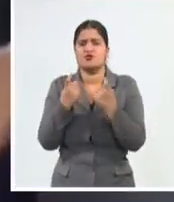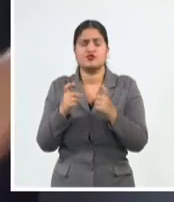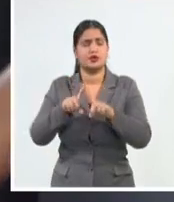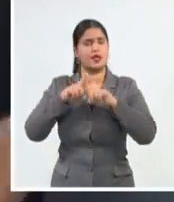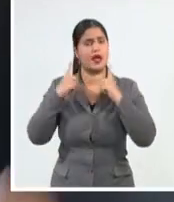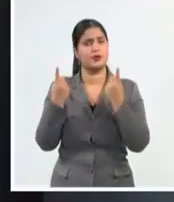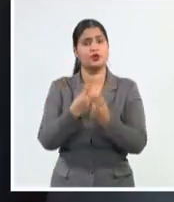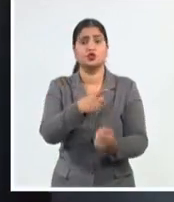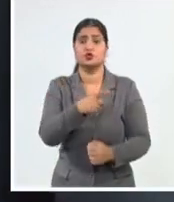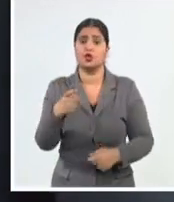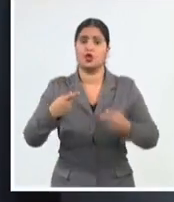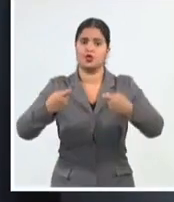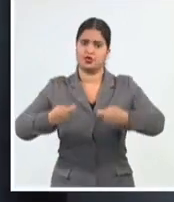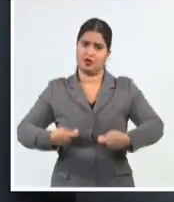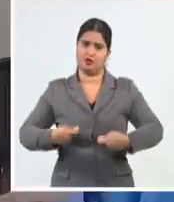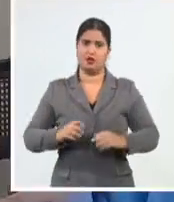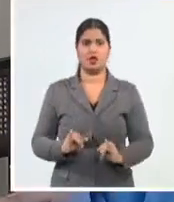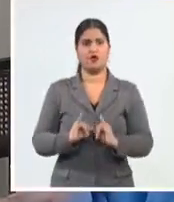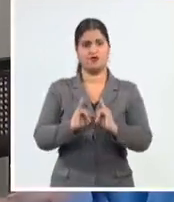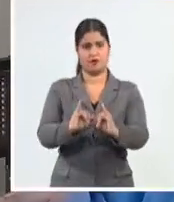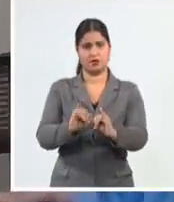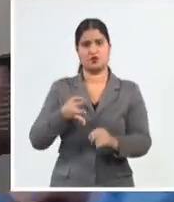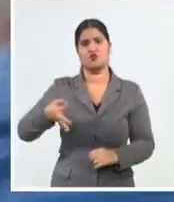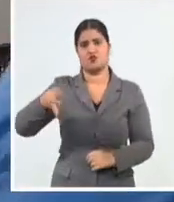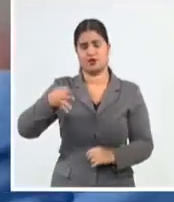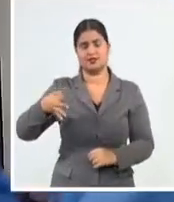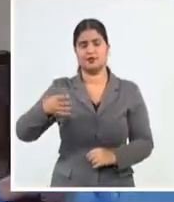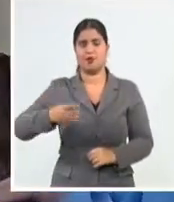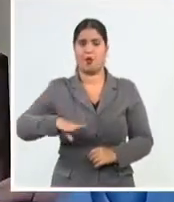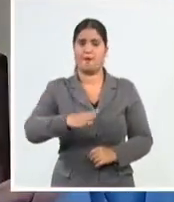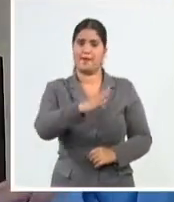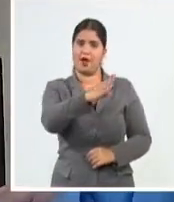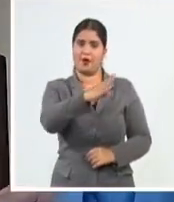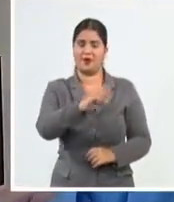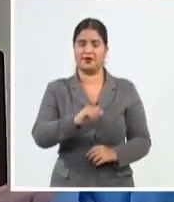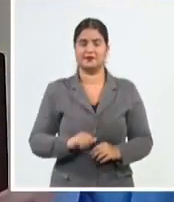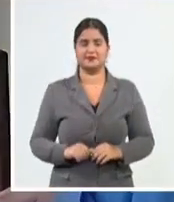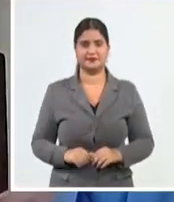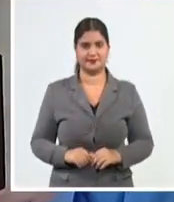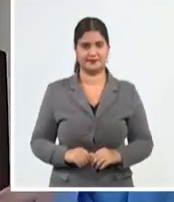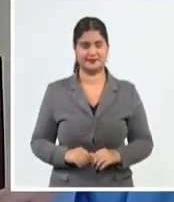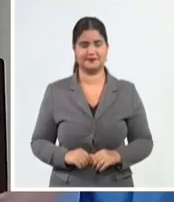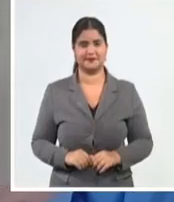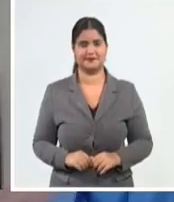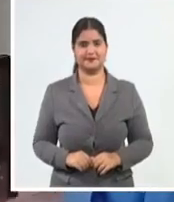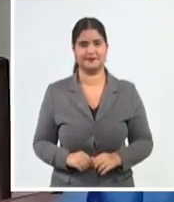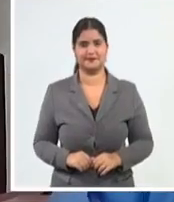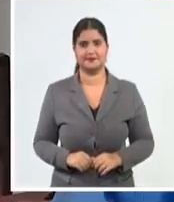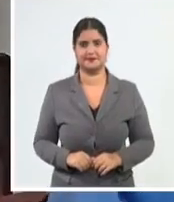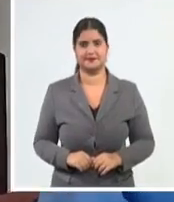alto riesgo. Desde Baracoa, Guantánamo, Mirudis Matos y Miguel Reyes, Sistema Informativo de la Televisión Cubana.